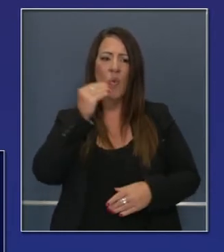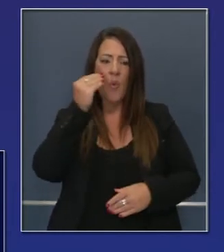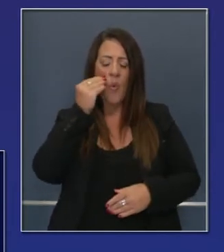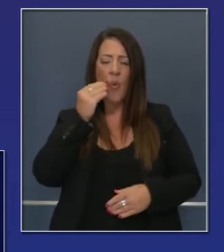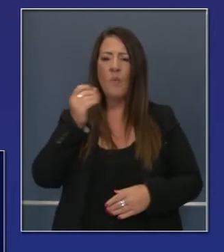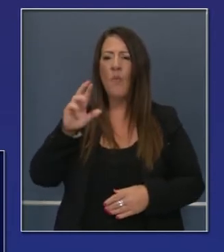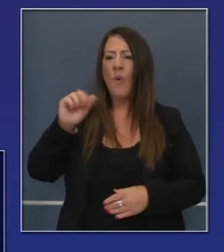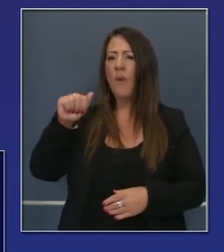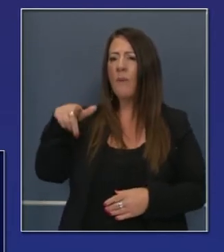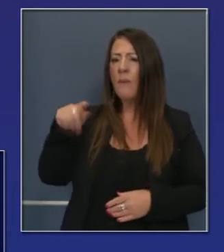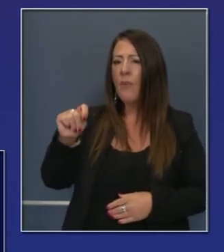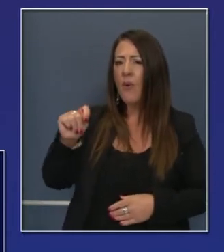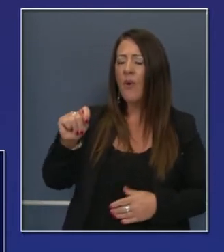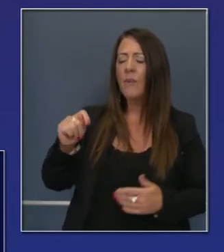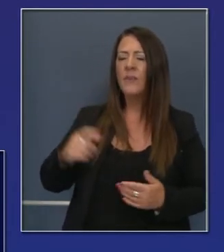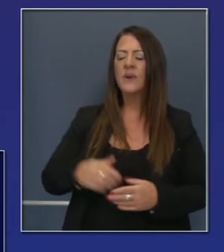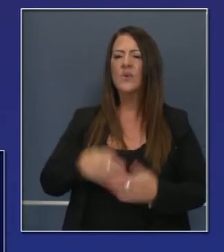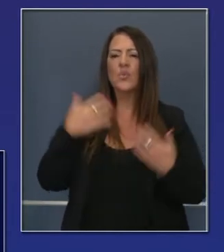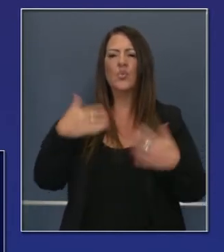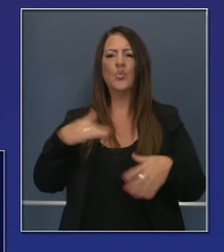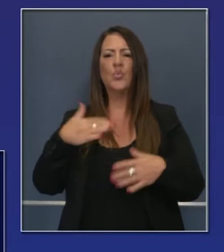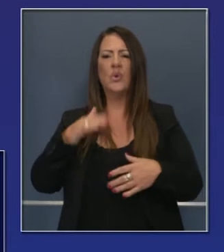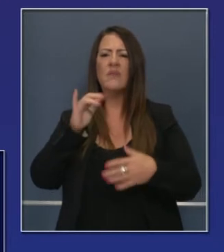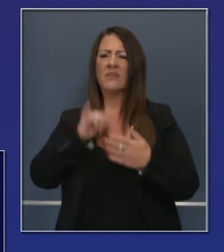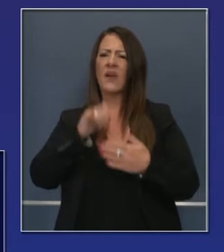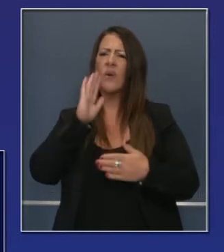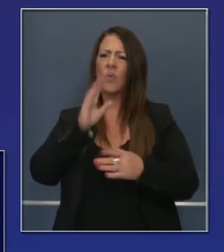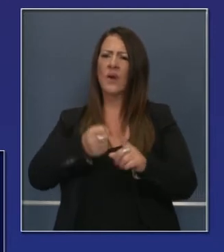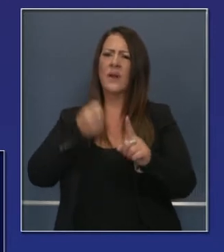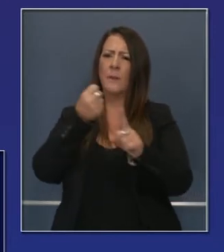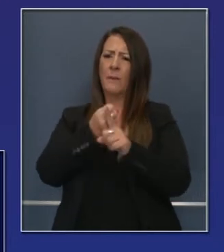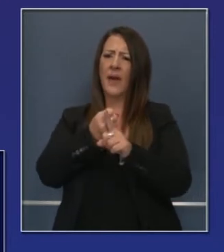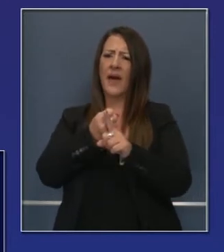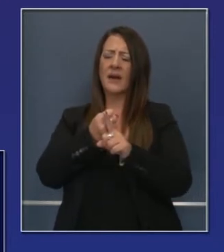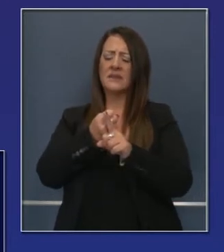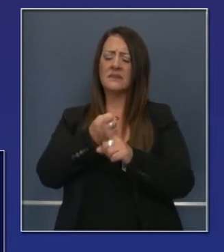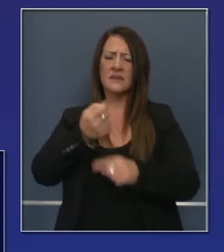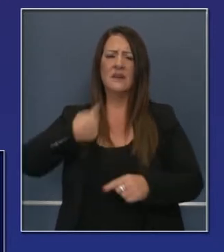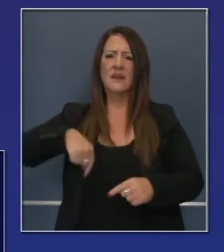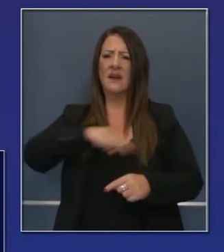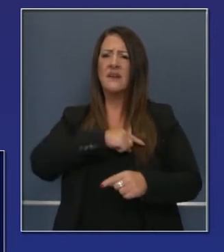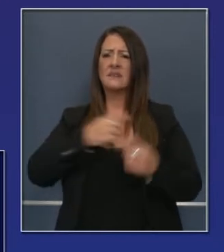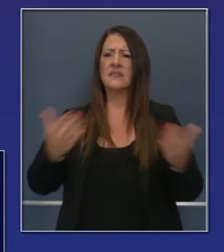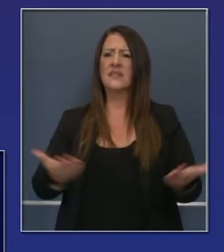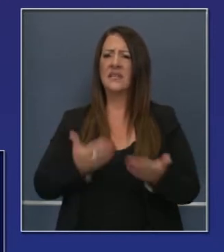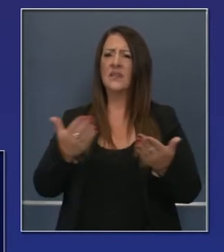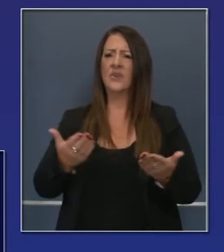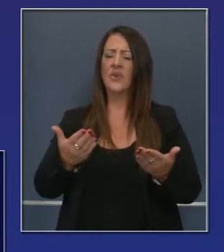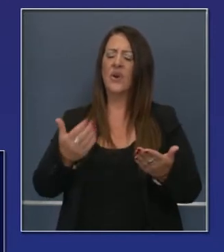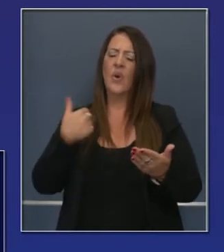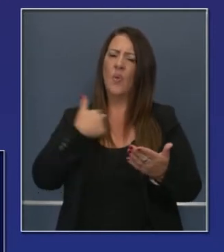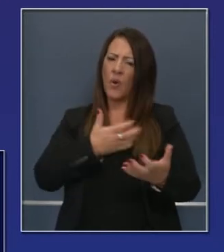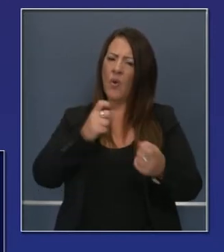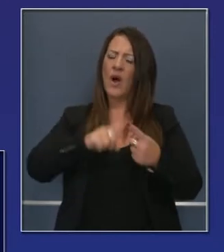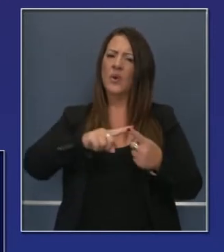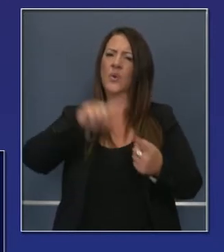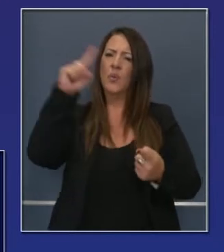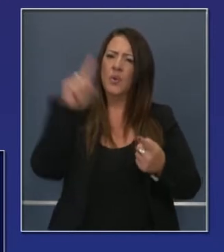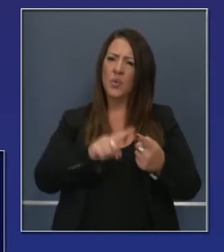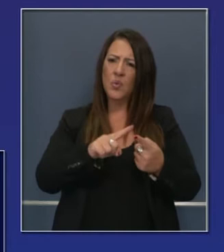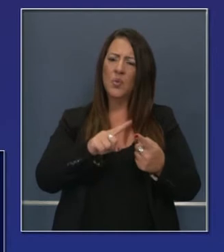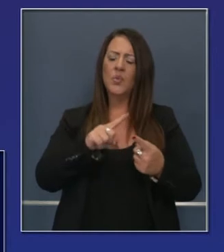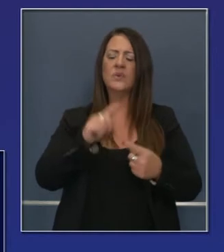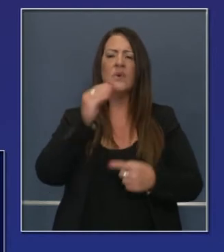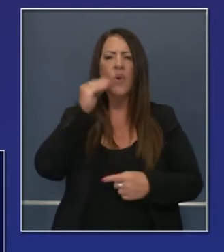hogares o apartamentos, y obviamente tienen impacto y queremos terminar con